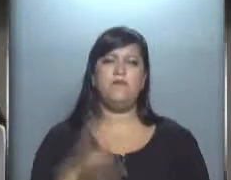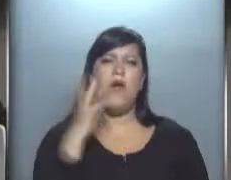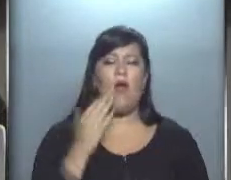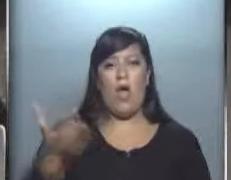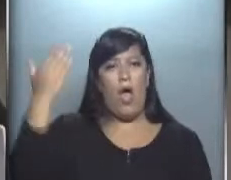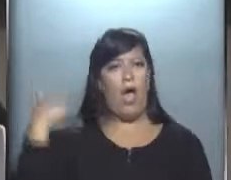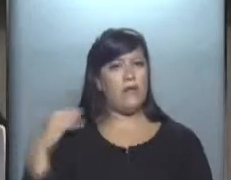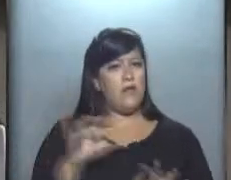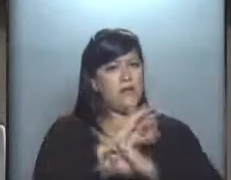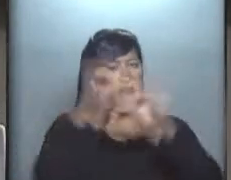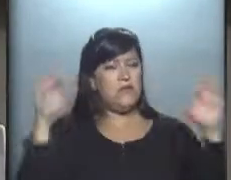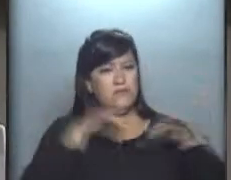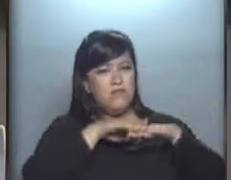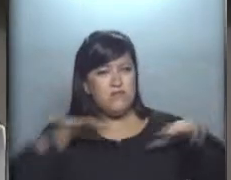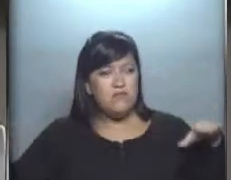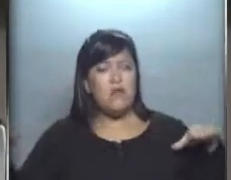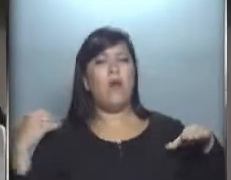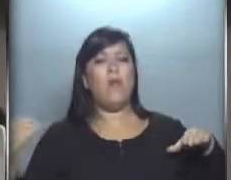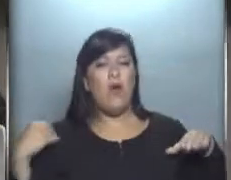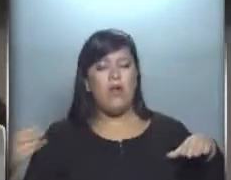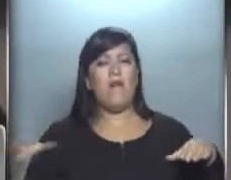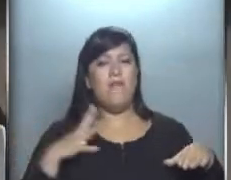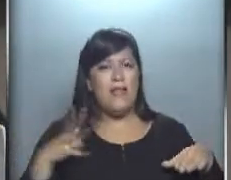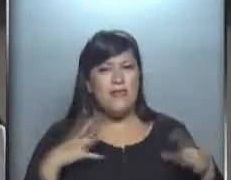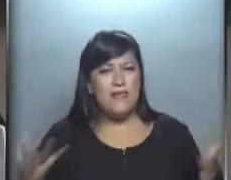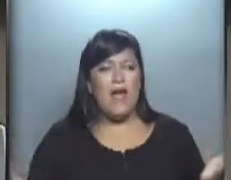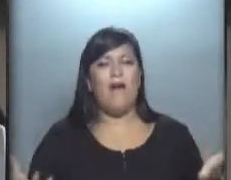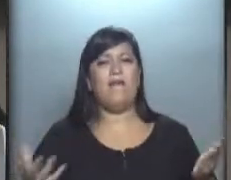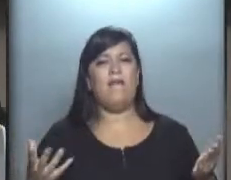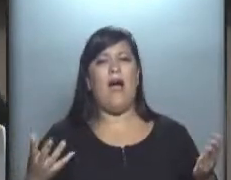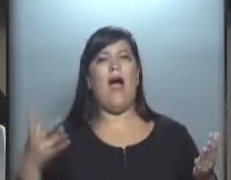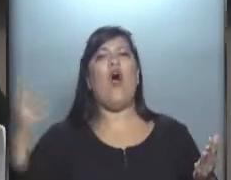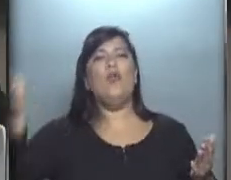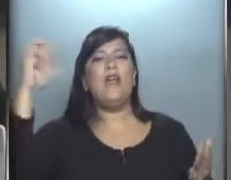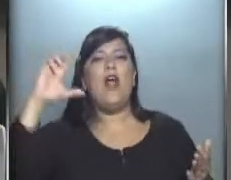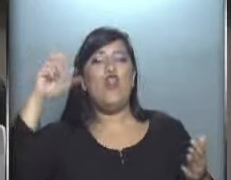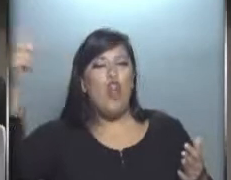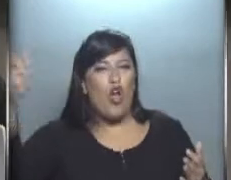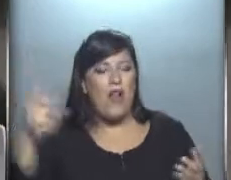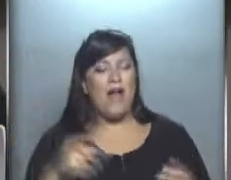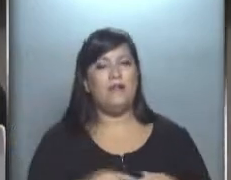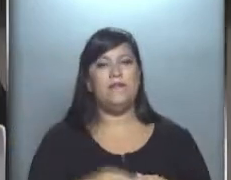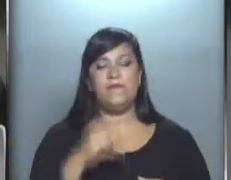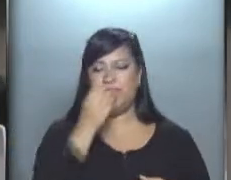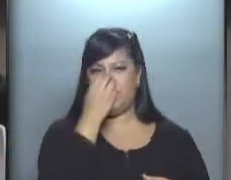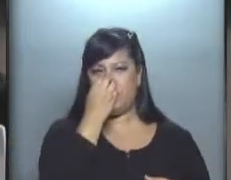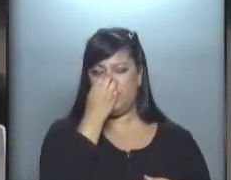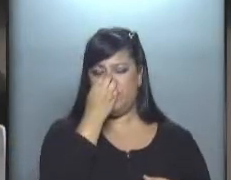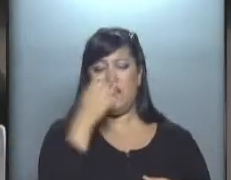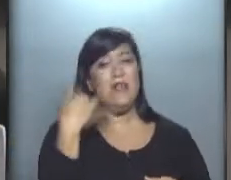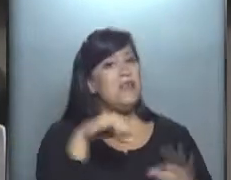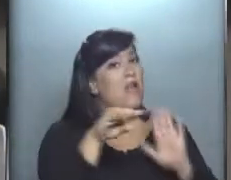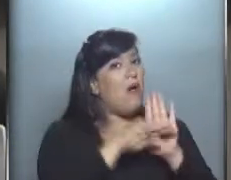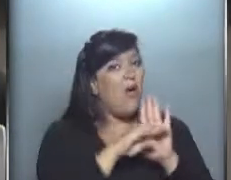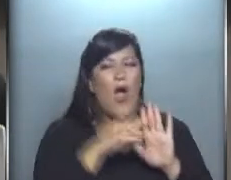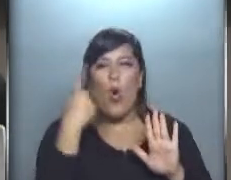frenada por la falta o la imposibilidad de obtener los dólares que en muchos casos se pedían como requisito único